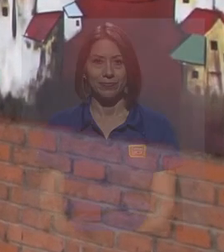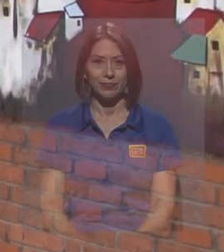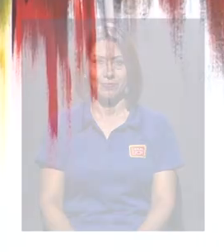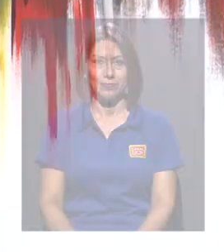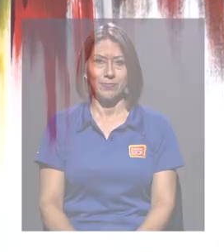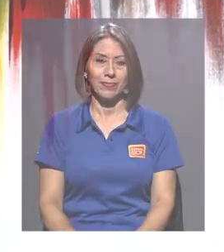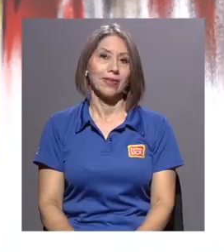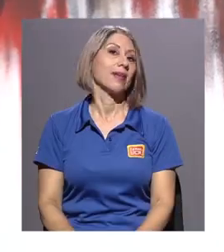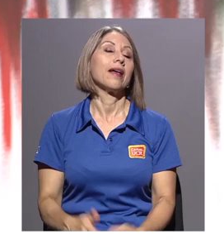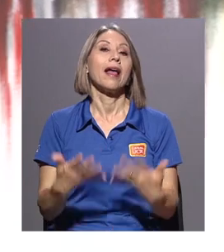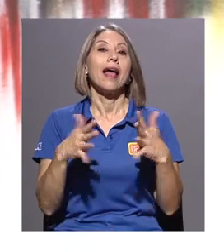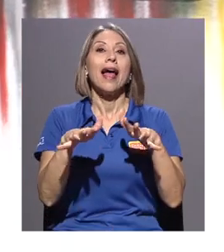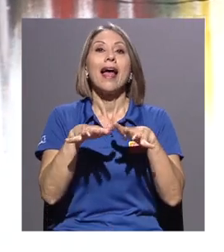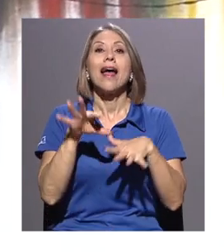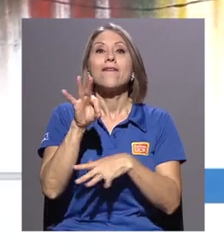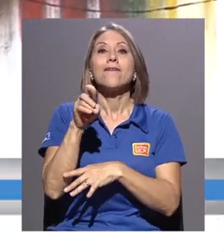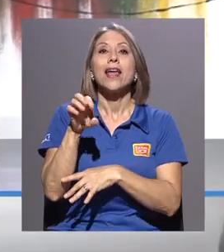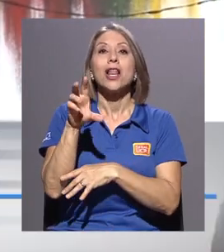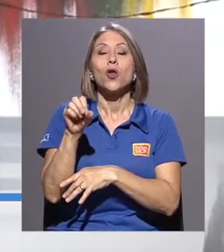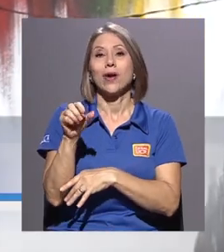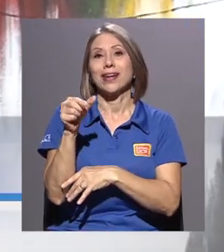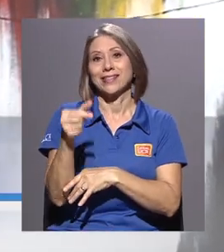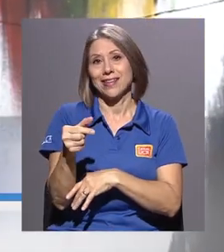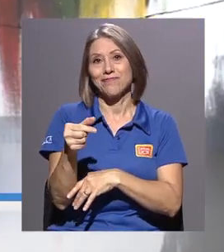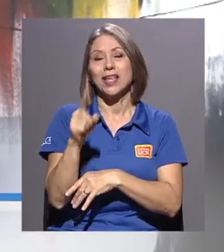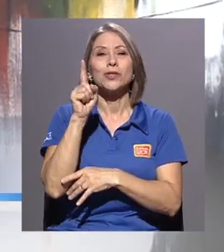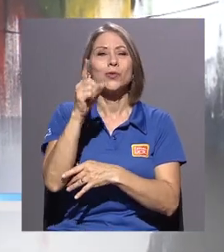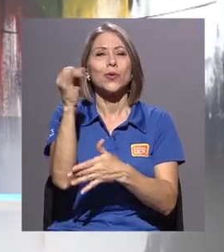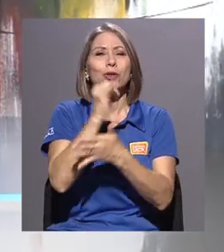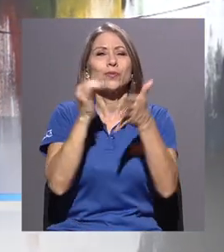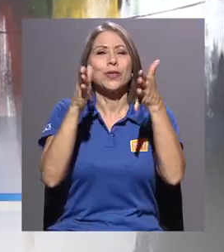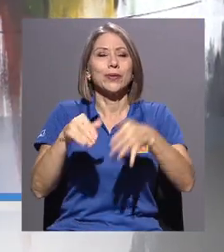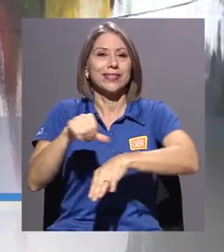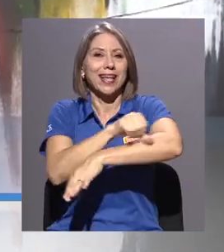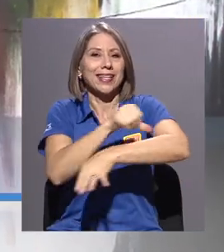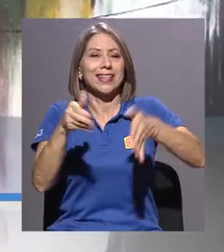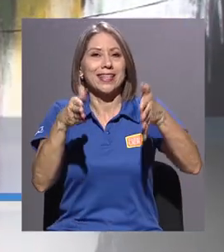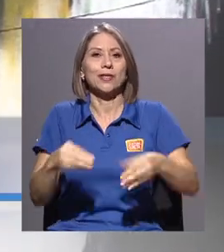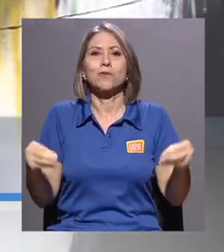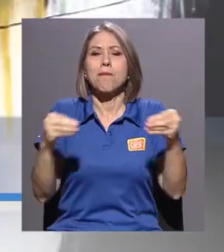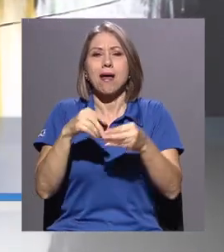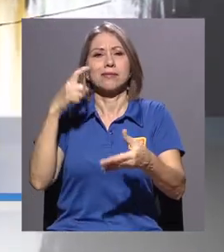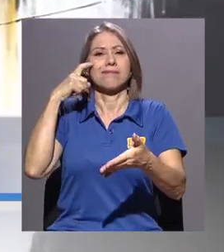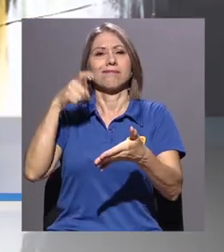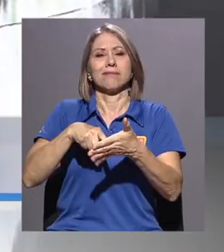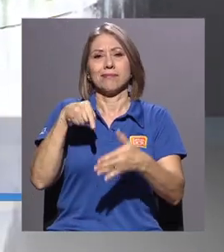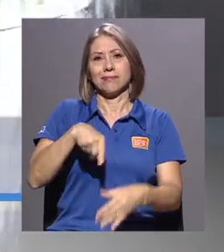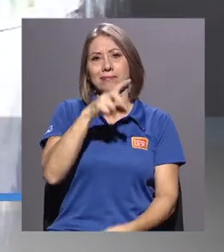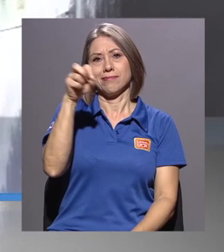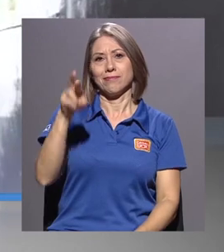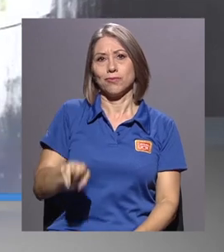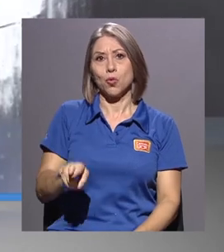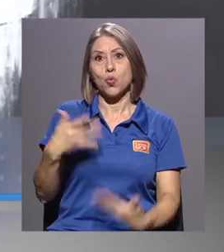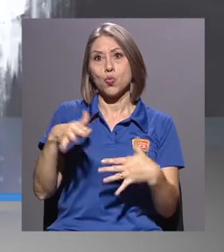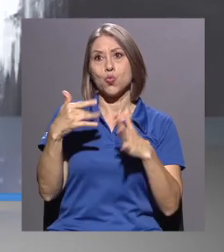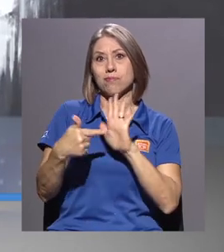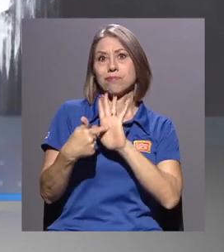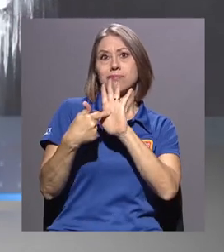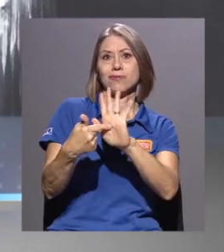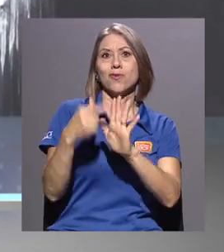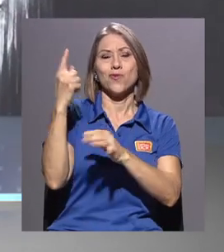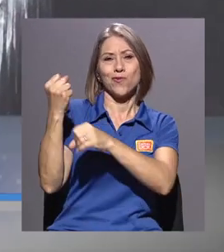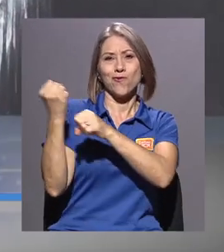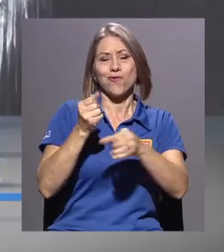Felo García es uno de los pintores y arquitectos más reconocidos acá en Costa Rica y se distingue por ser uno de los